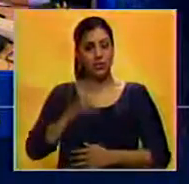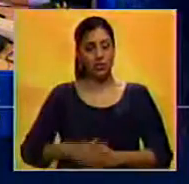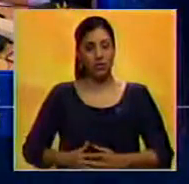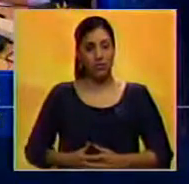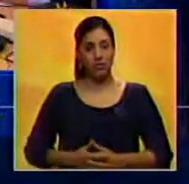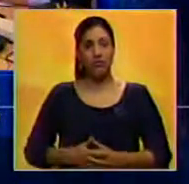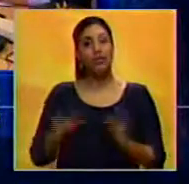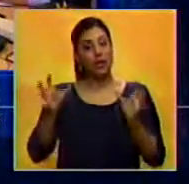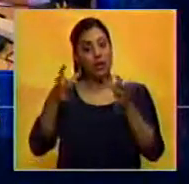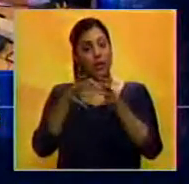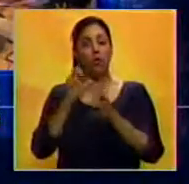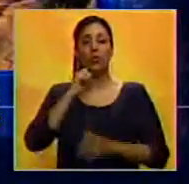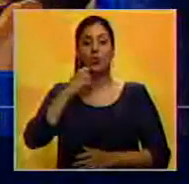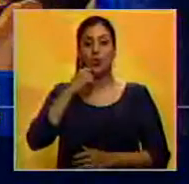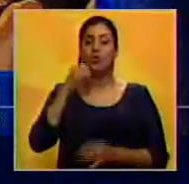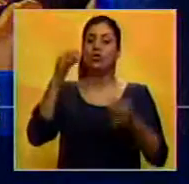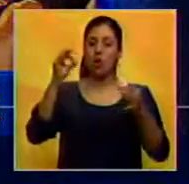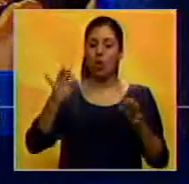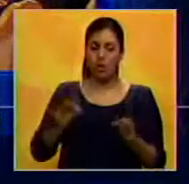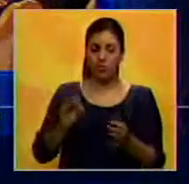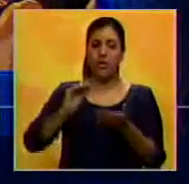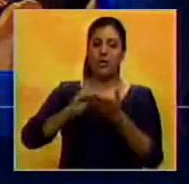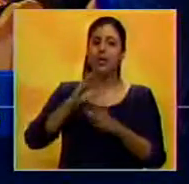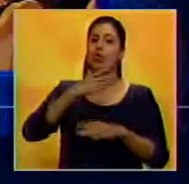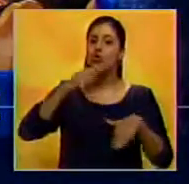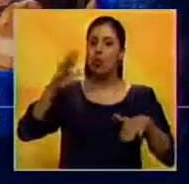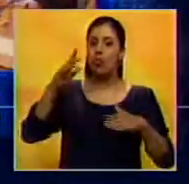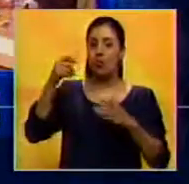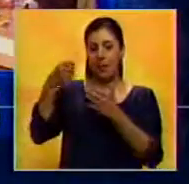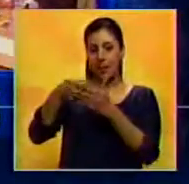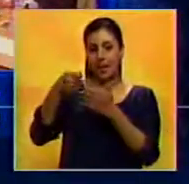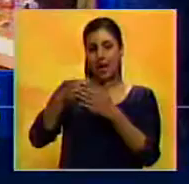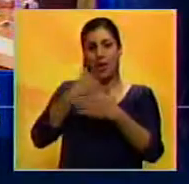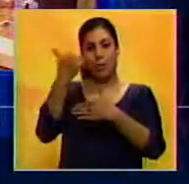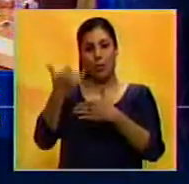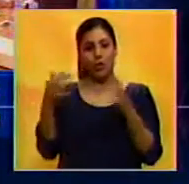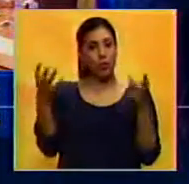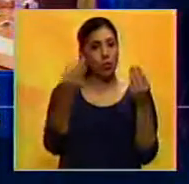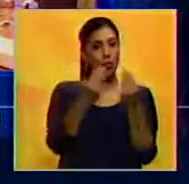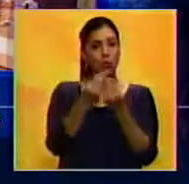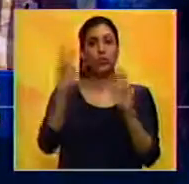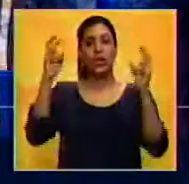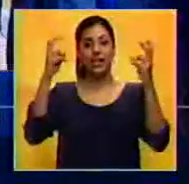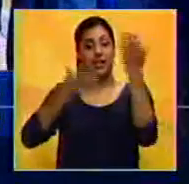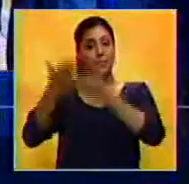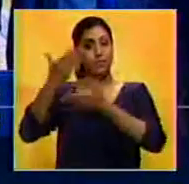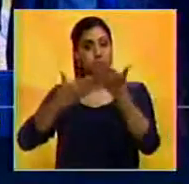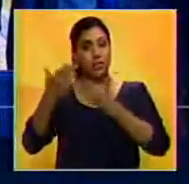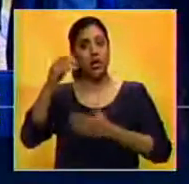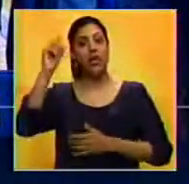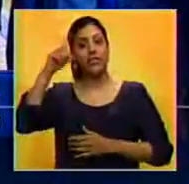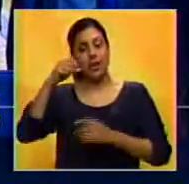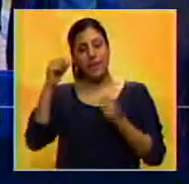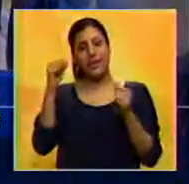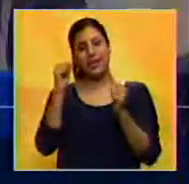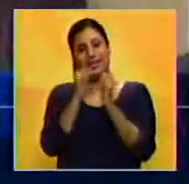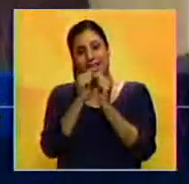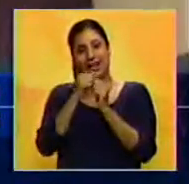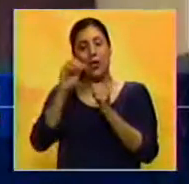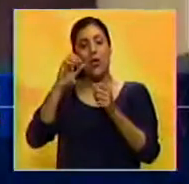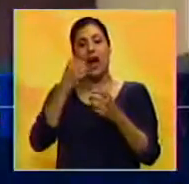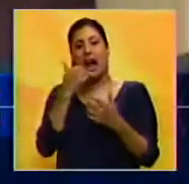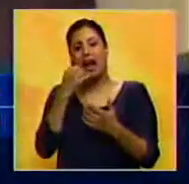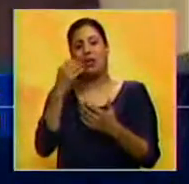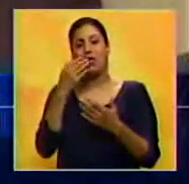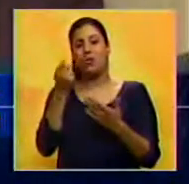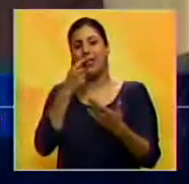En la reunión Rusia confirmó su compromiso de inversión en proyectos conjuntos en materia energética, minería, así como medicina nuclear